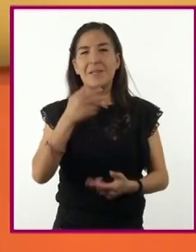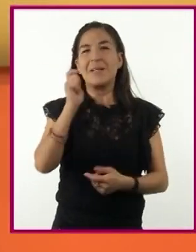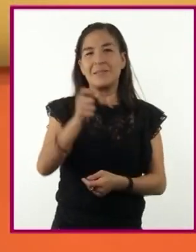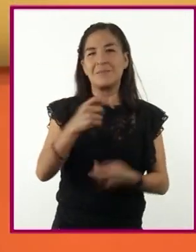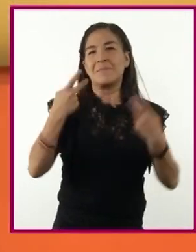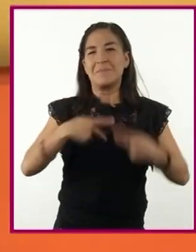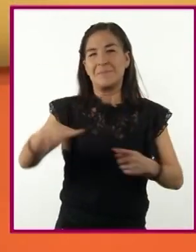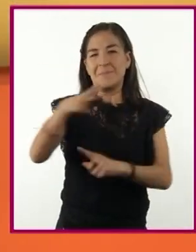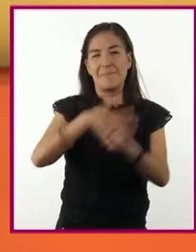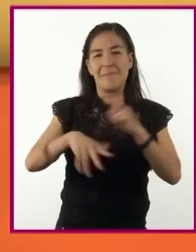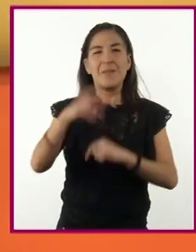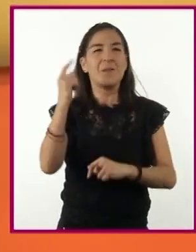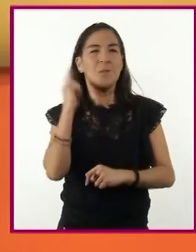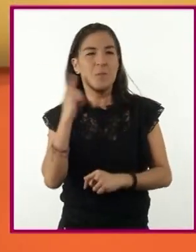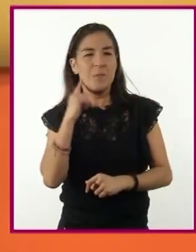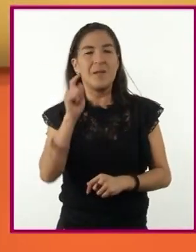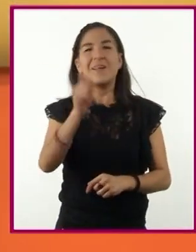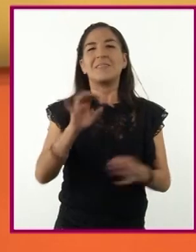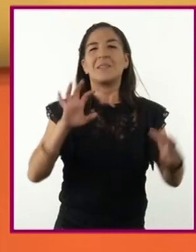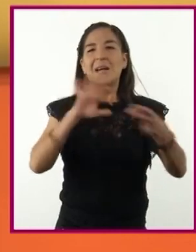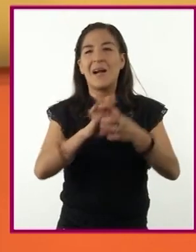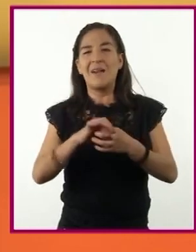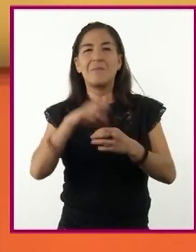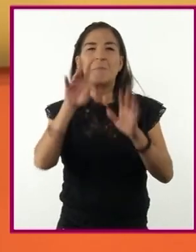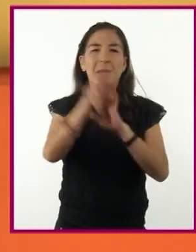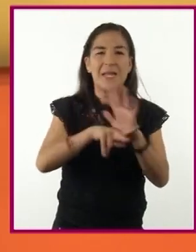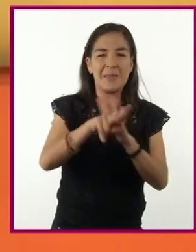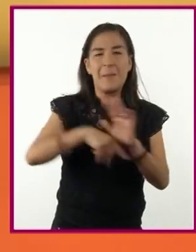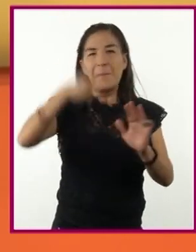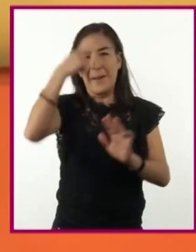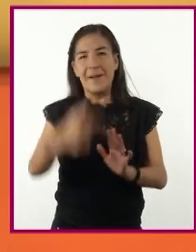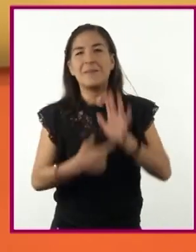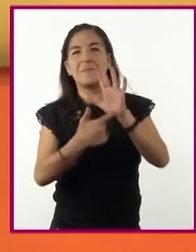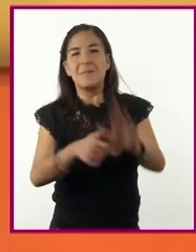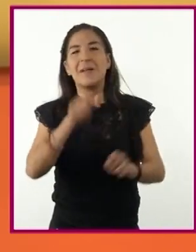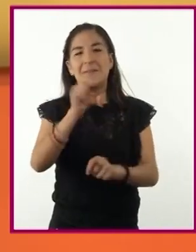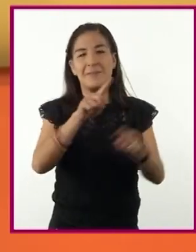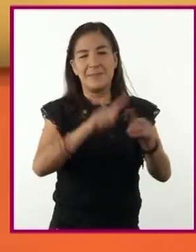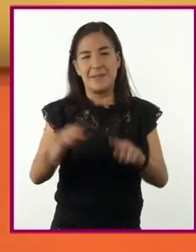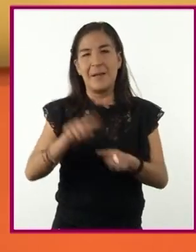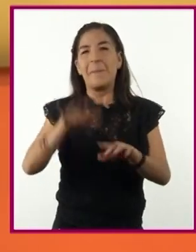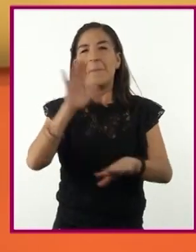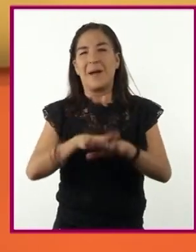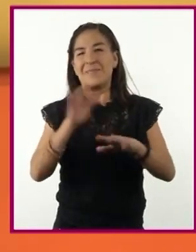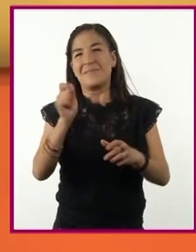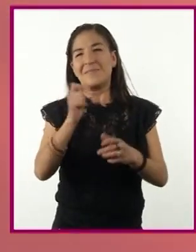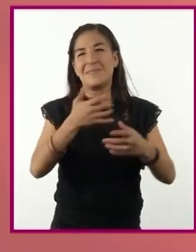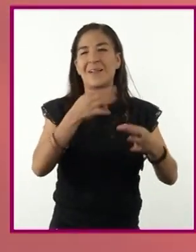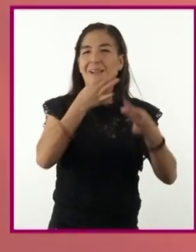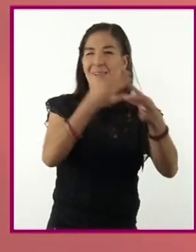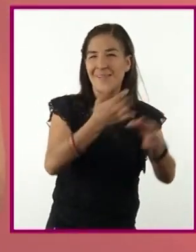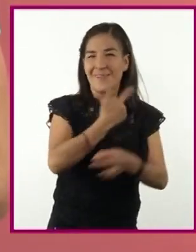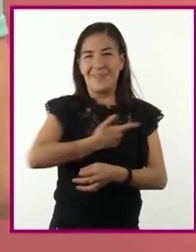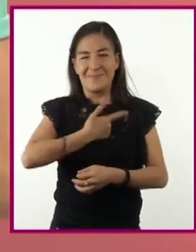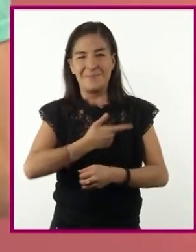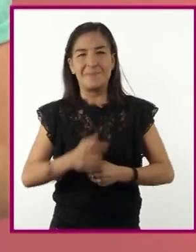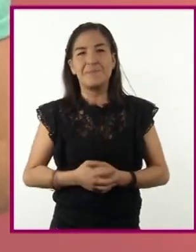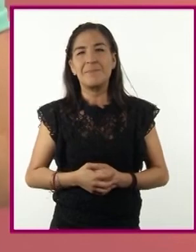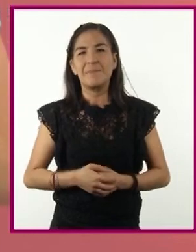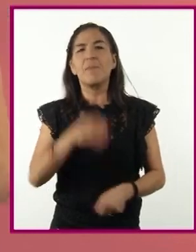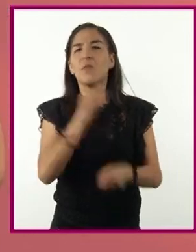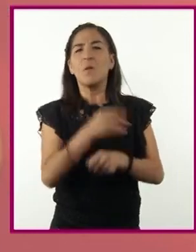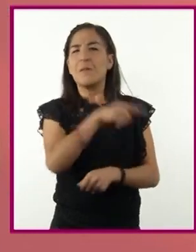consumidores, como combinar el audio y el video para ofrecer contenidos más atractivos. En esta sesión